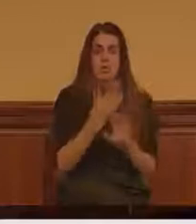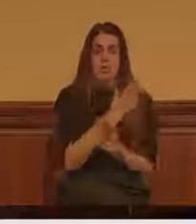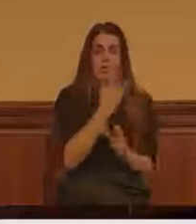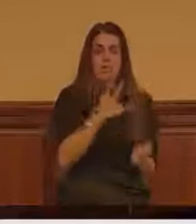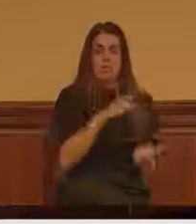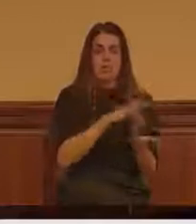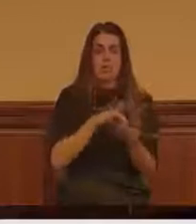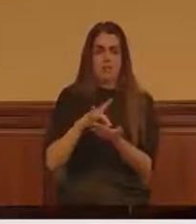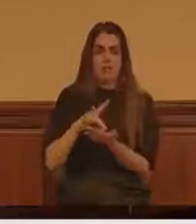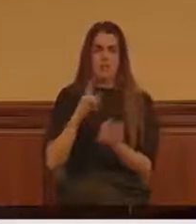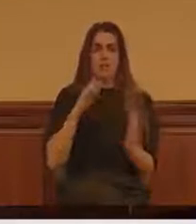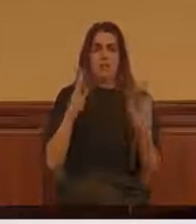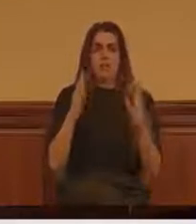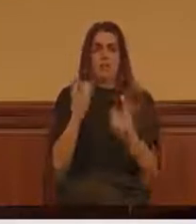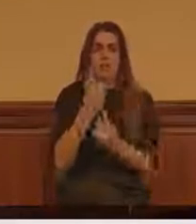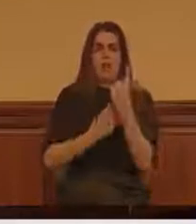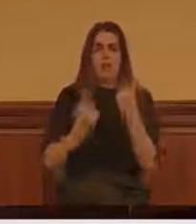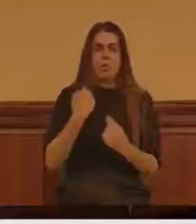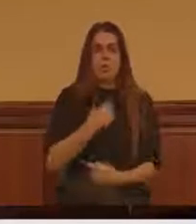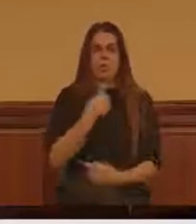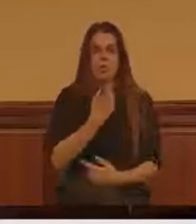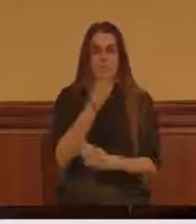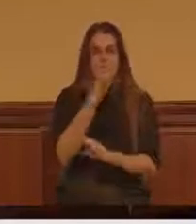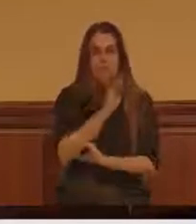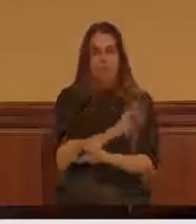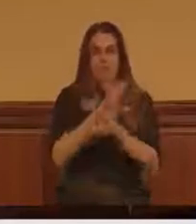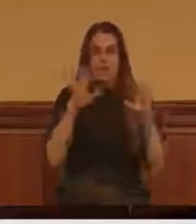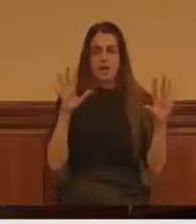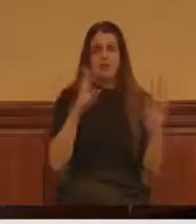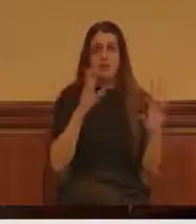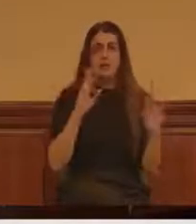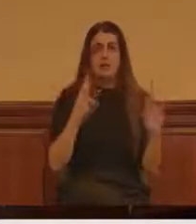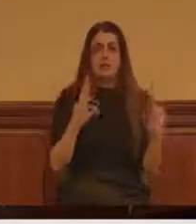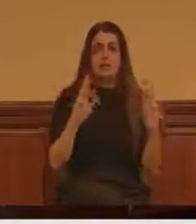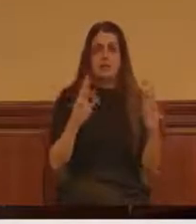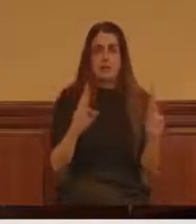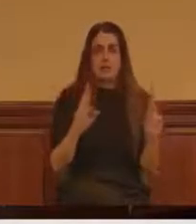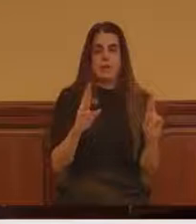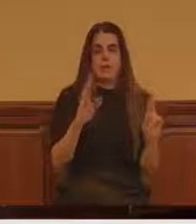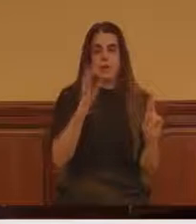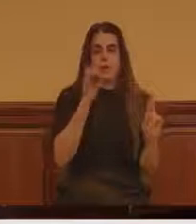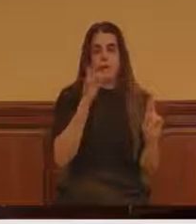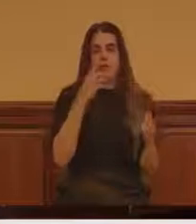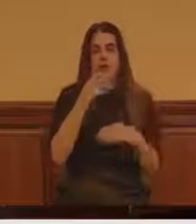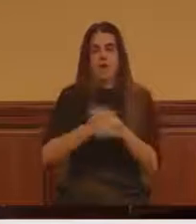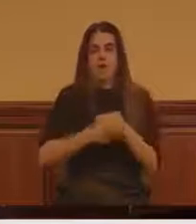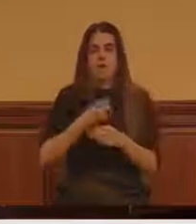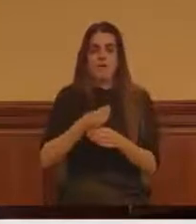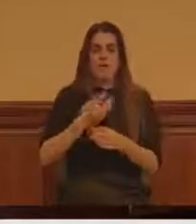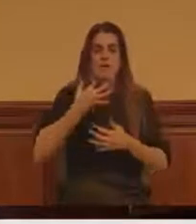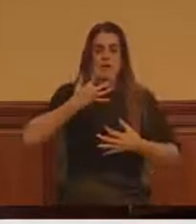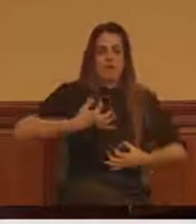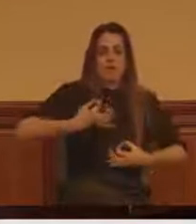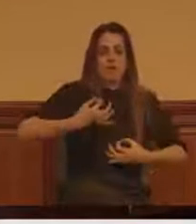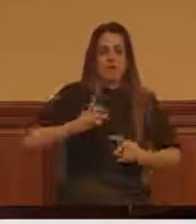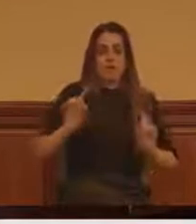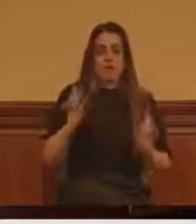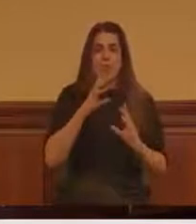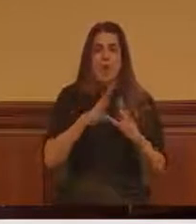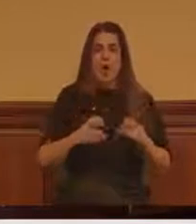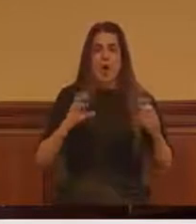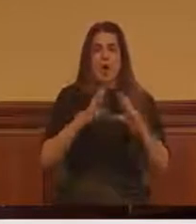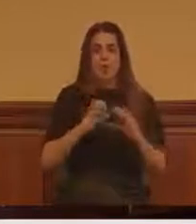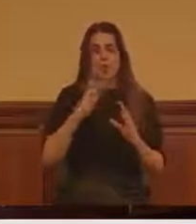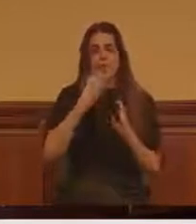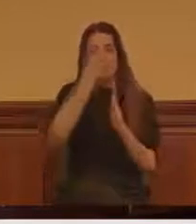algunos momentos, y se lo voy a decir así, espero que, bueno, no lo he hecho de forma literal, pero sí que muchas veces he tenido ganas de darme cabezazos